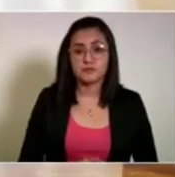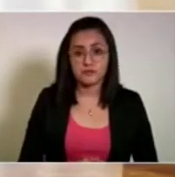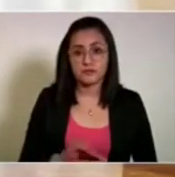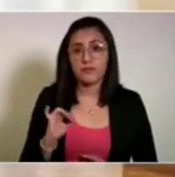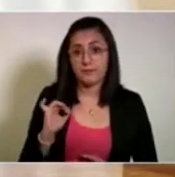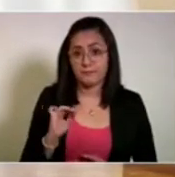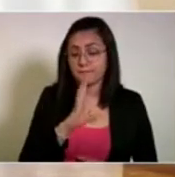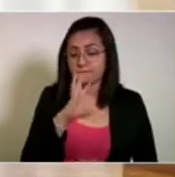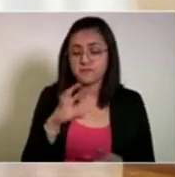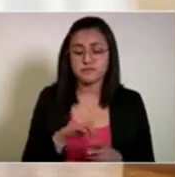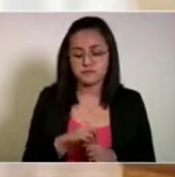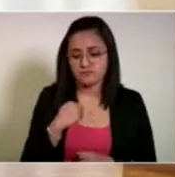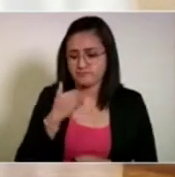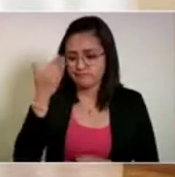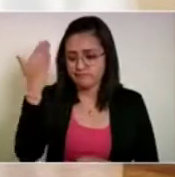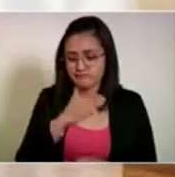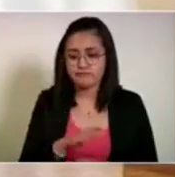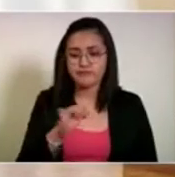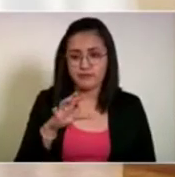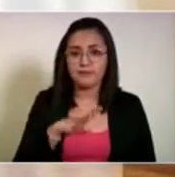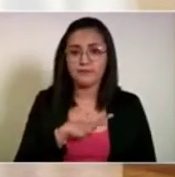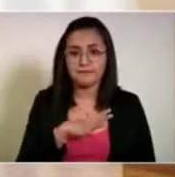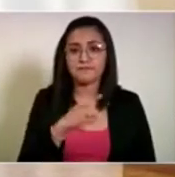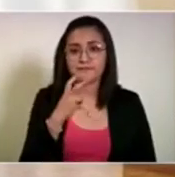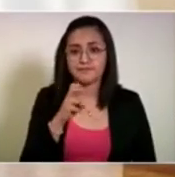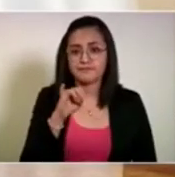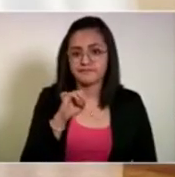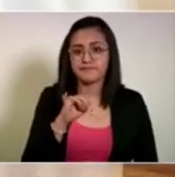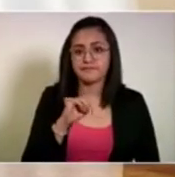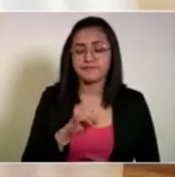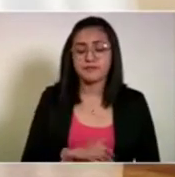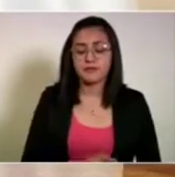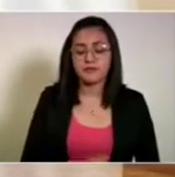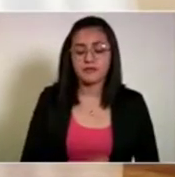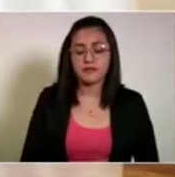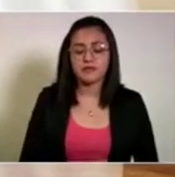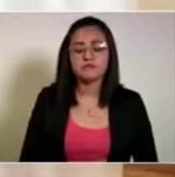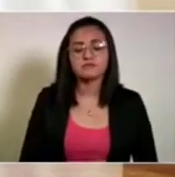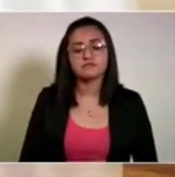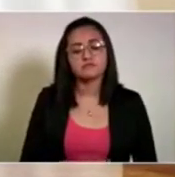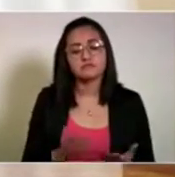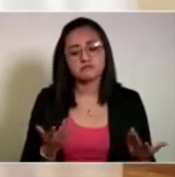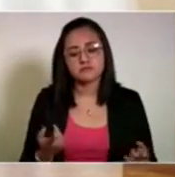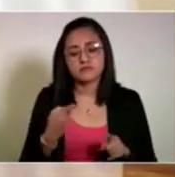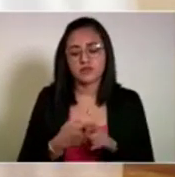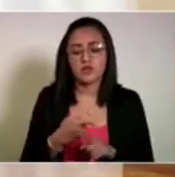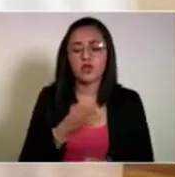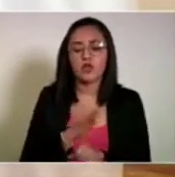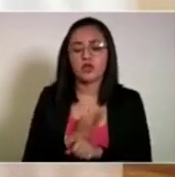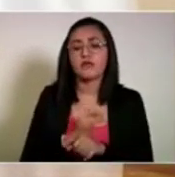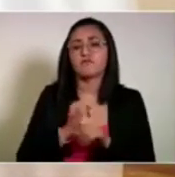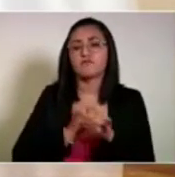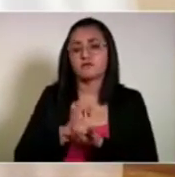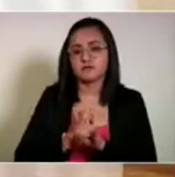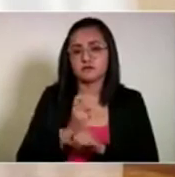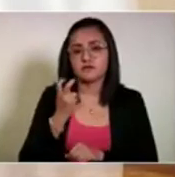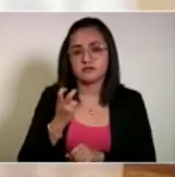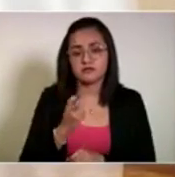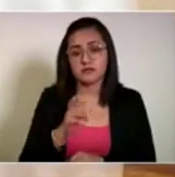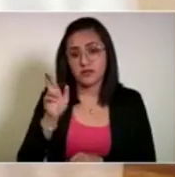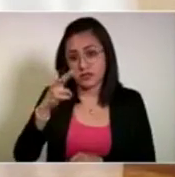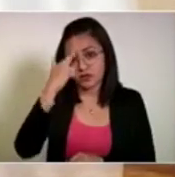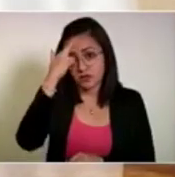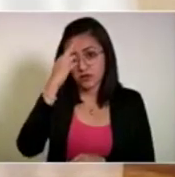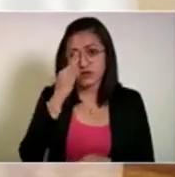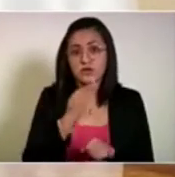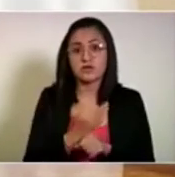sí, sí está todo eso. Sí existe eso, esa ruta que se está investigando. Pero recuerden